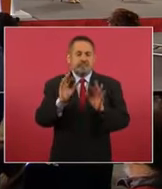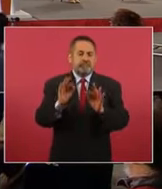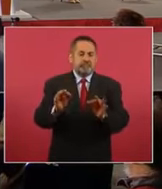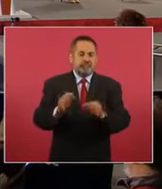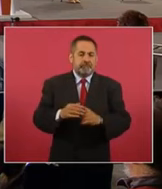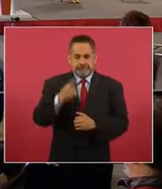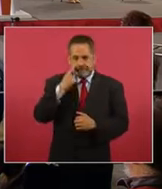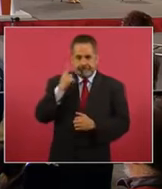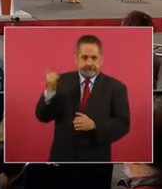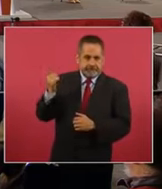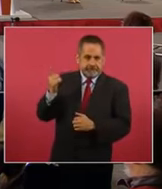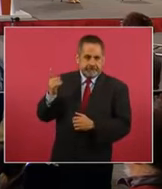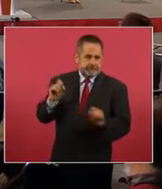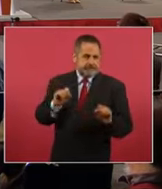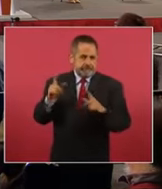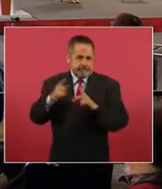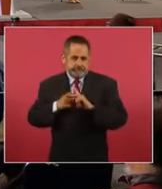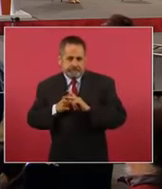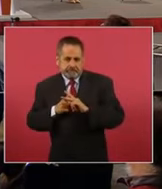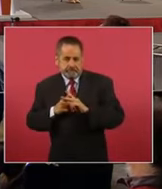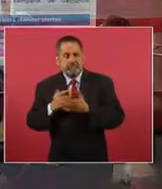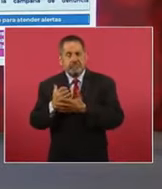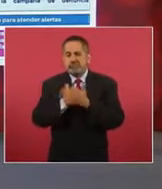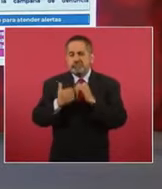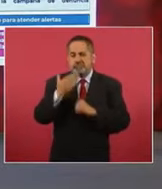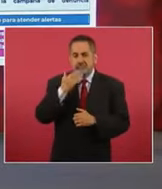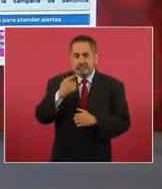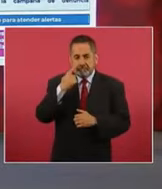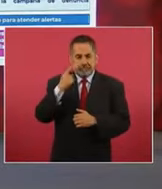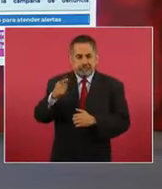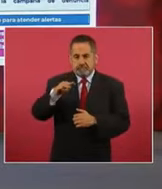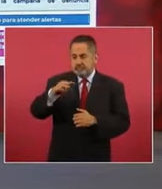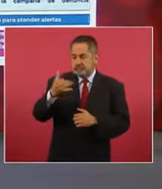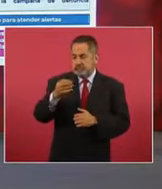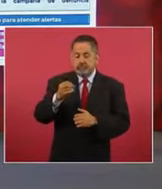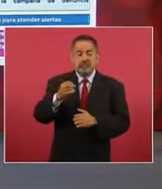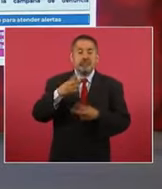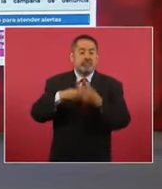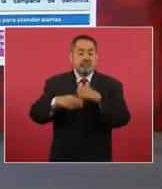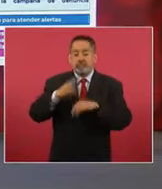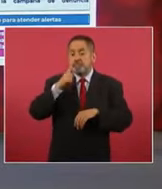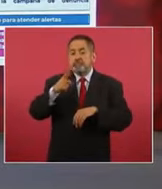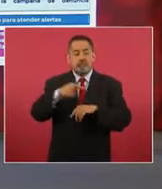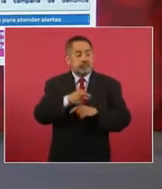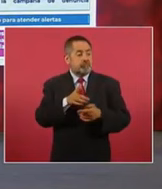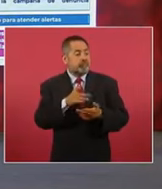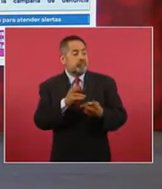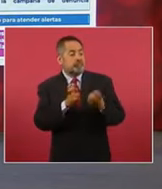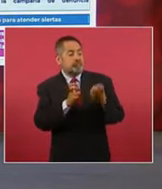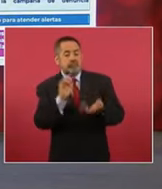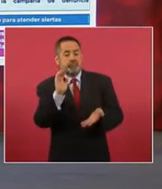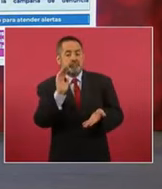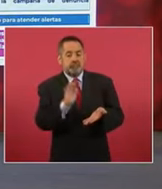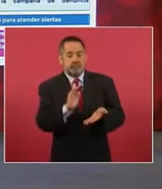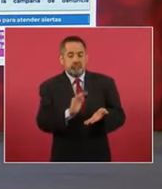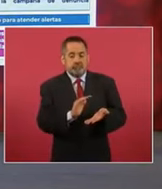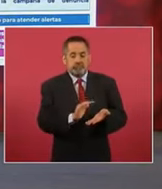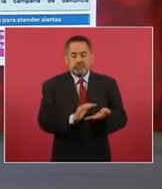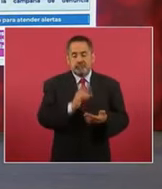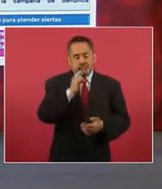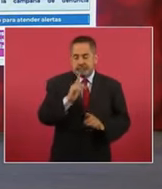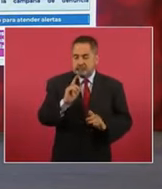como ya lo cité en la gráfica, como ya en mayo tenemos una reducción pequeña, pero va